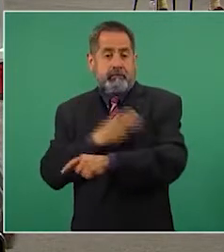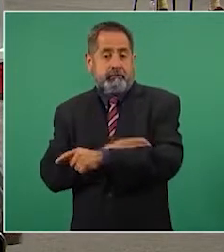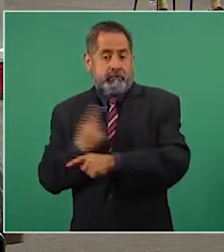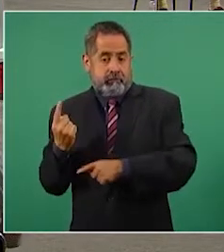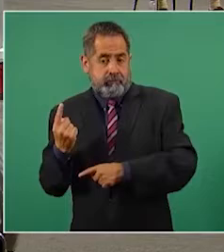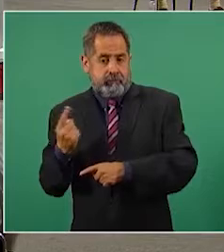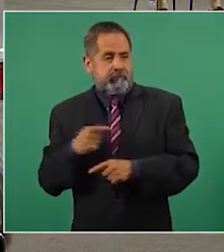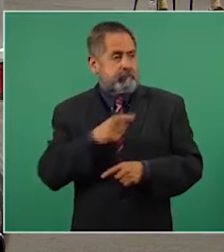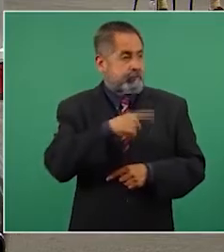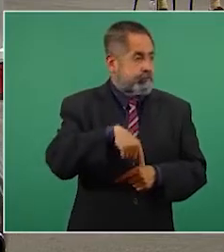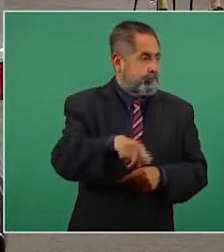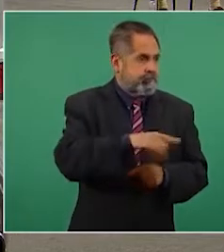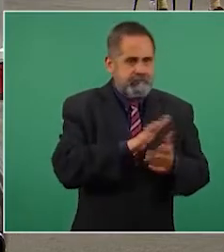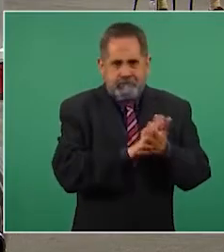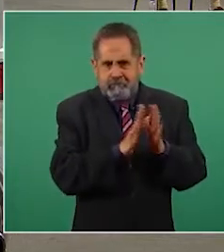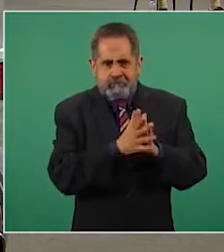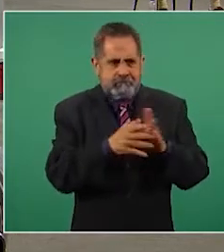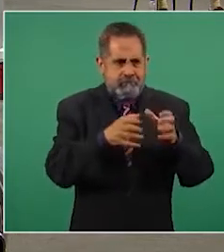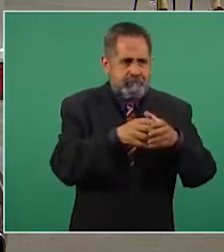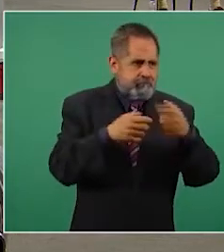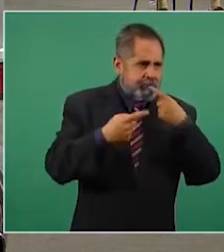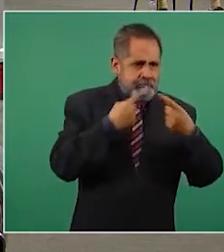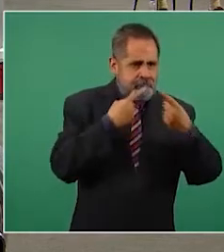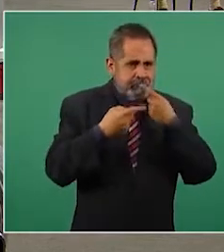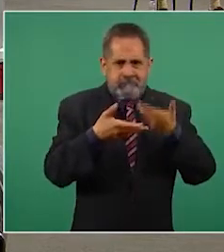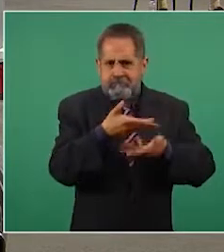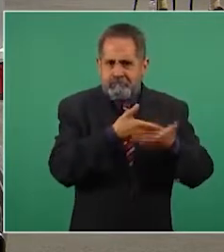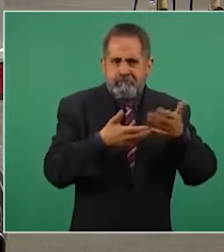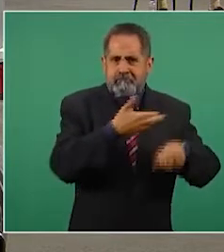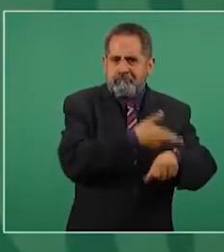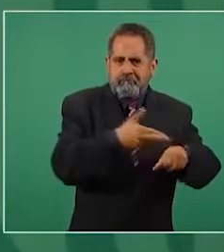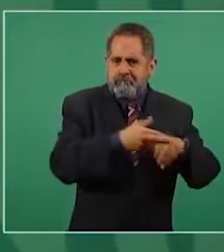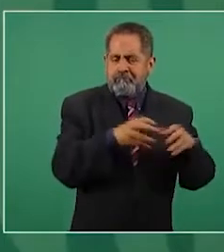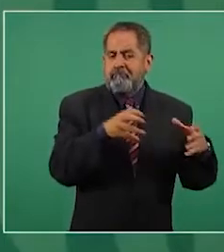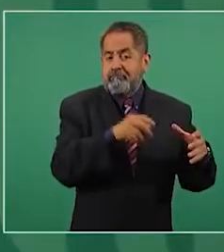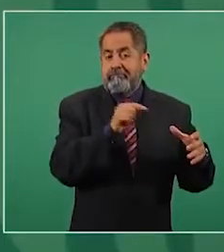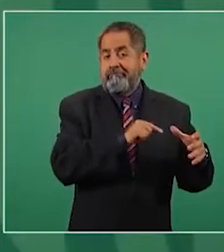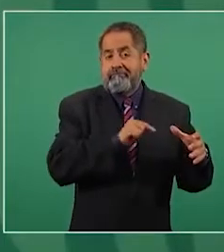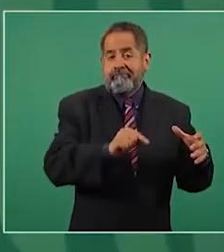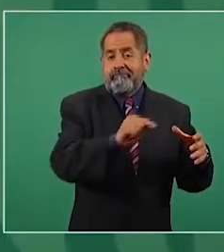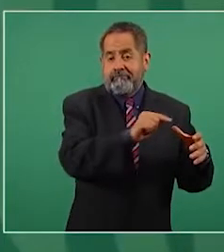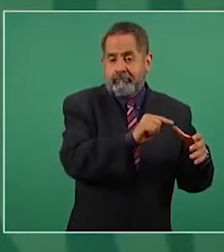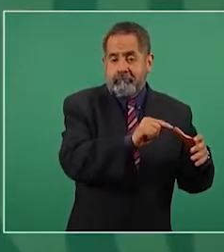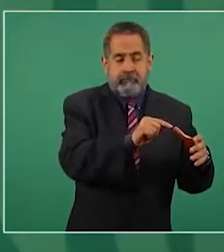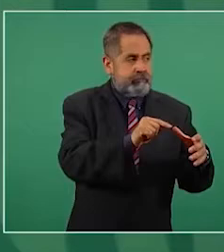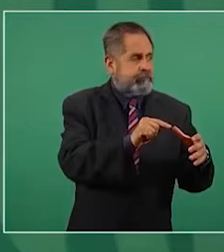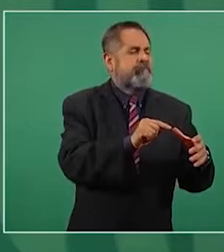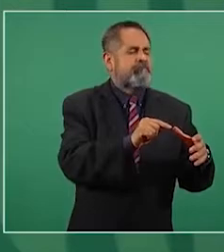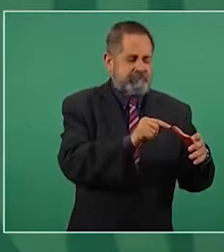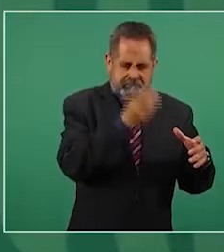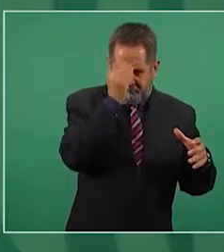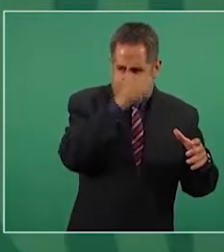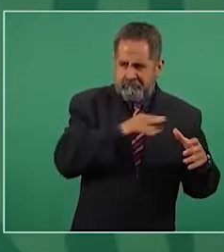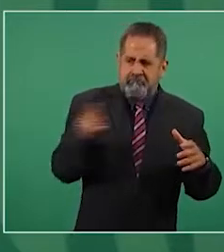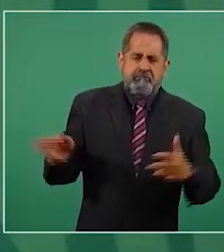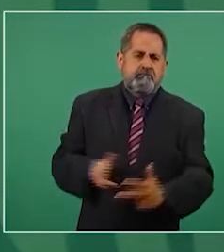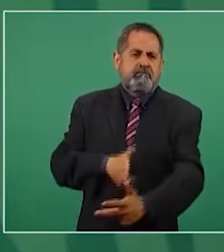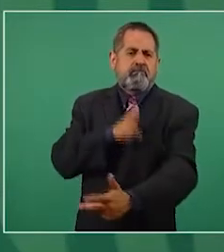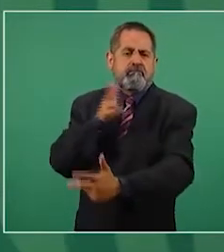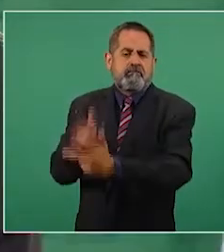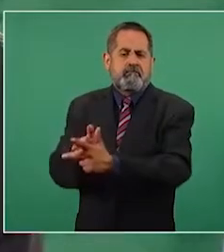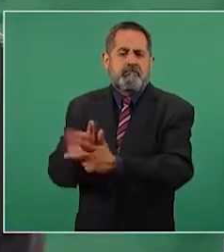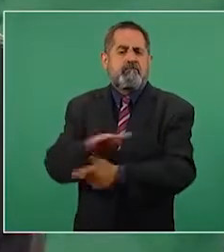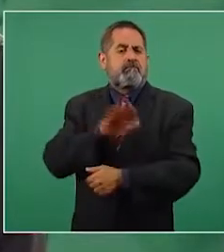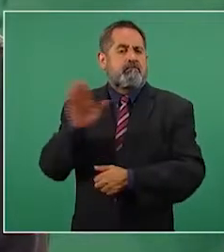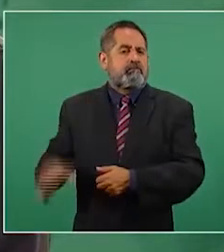cabo el asesinato del presidente Madero y del